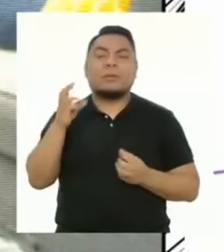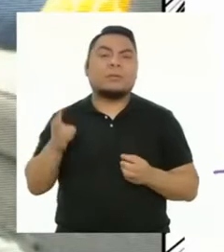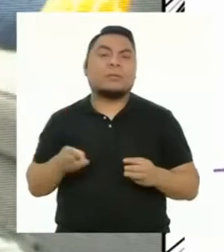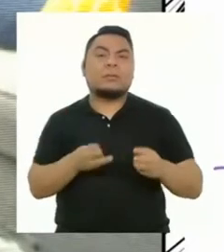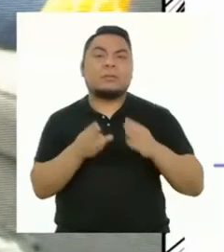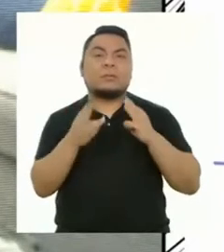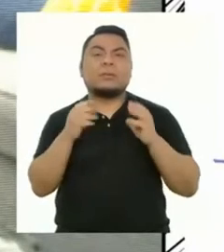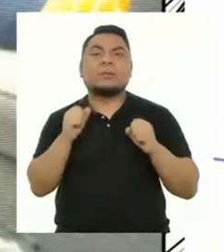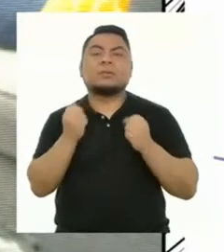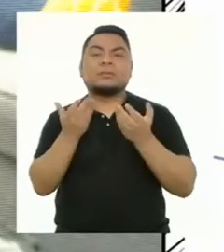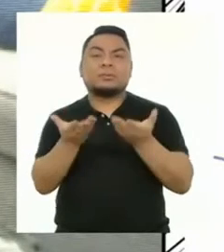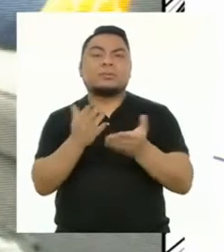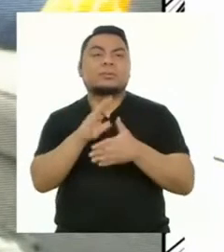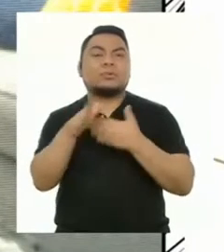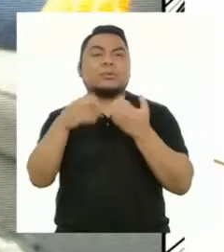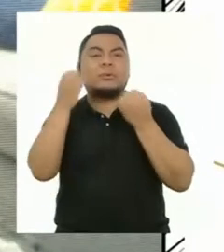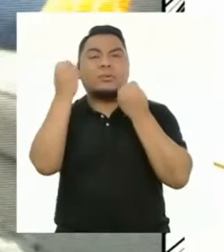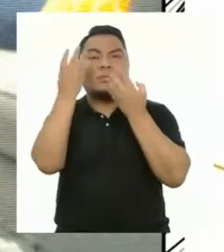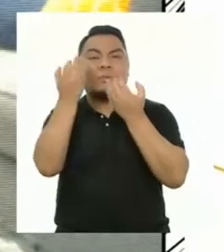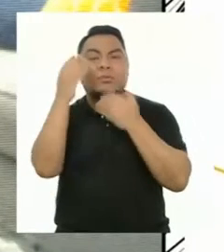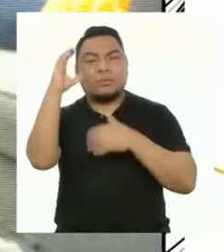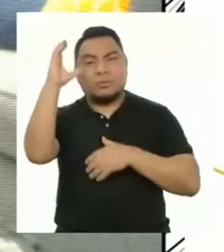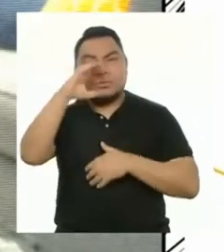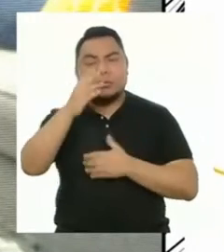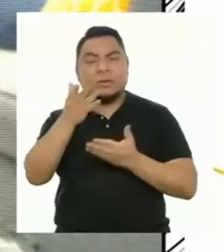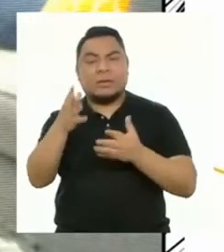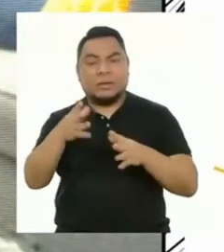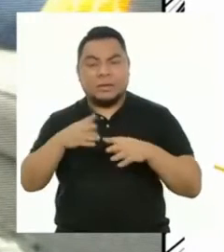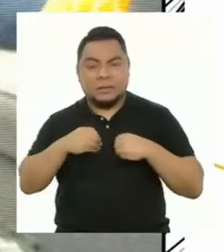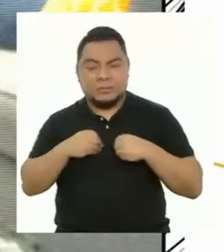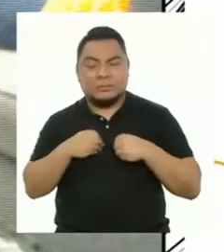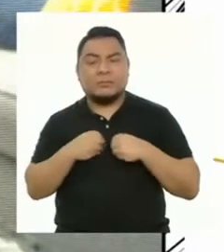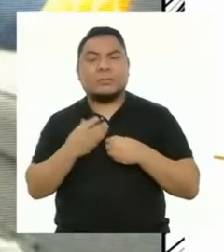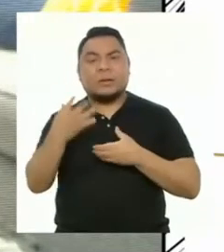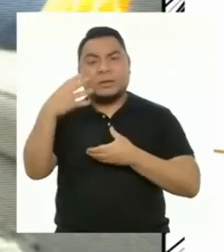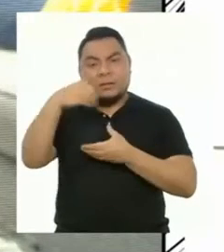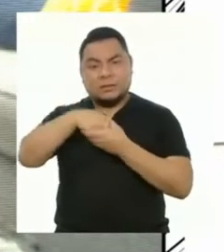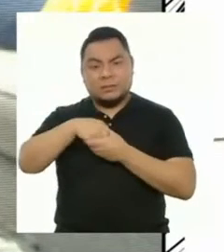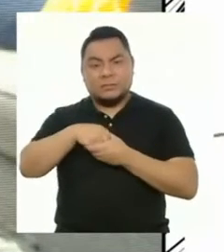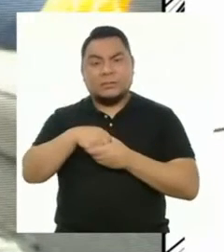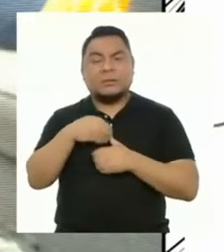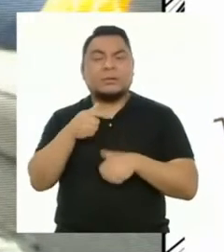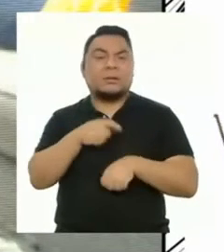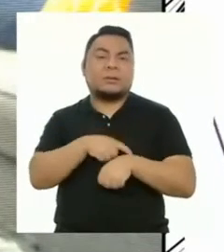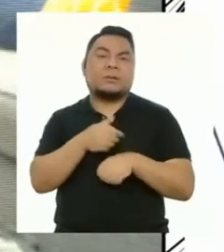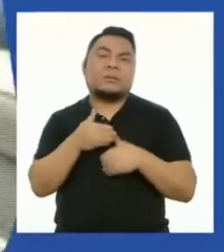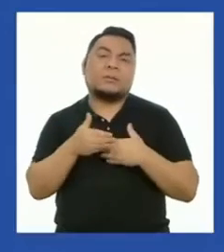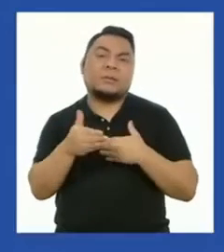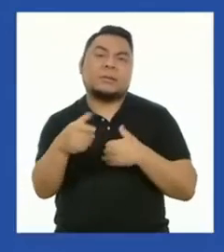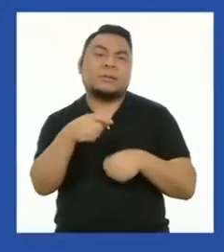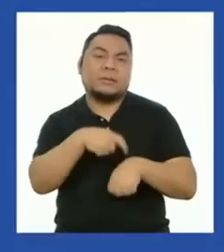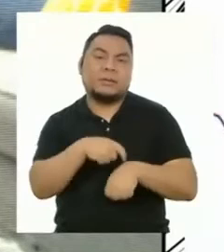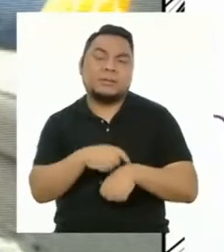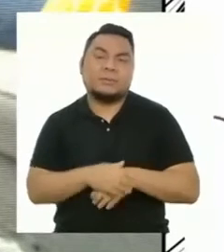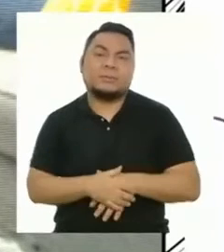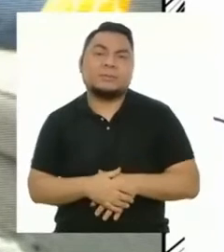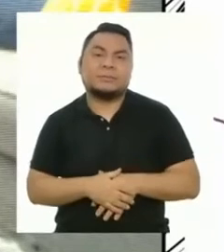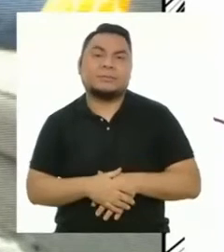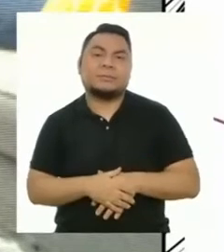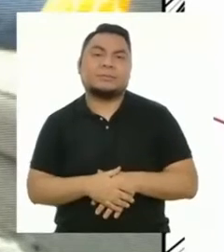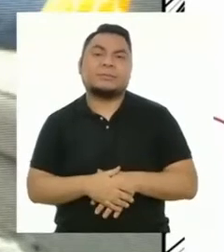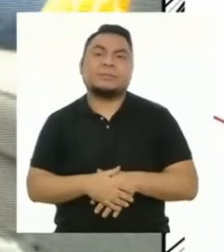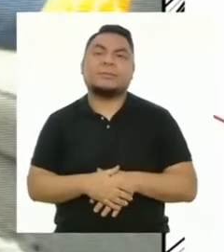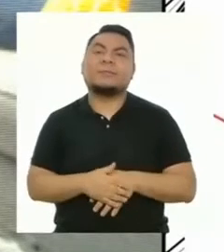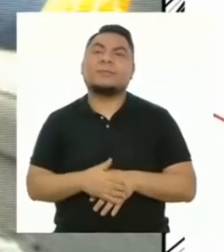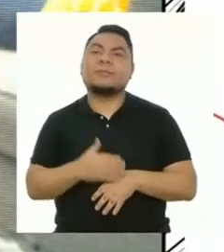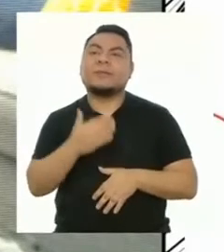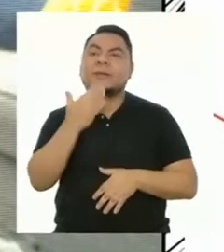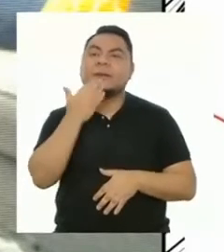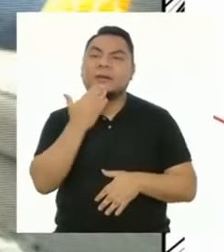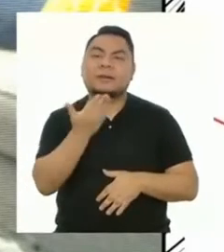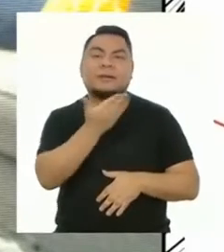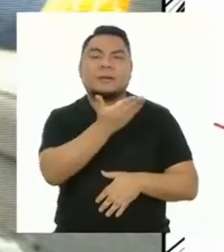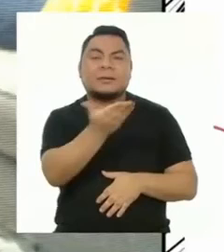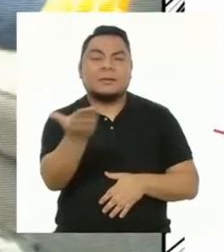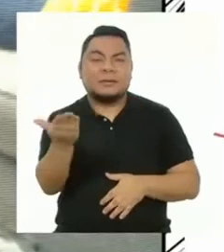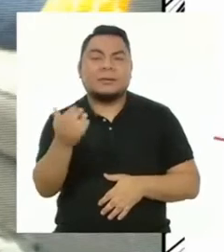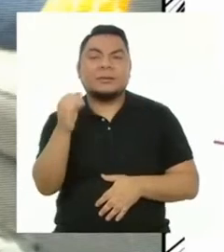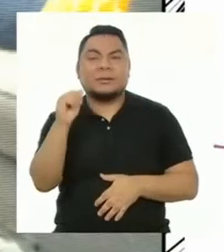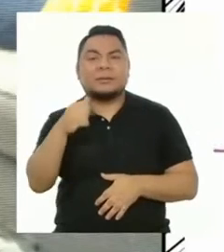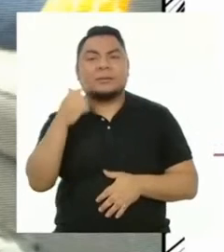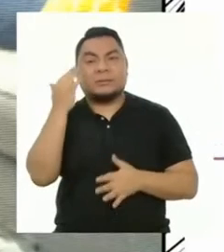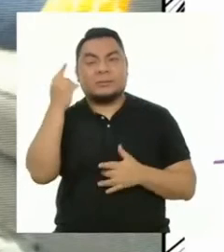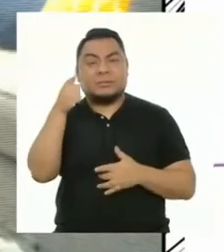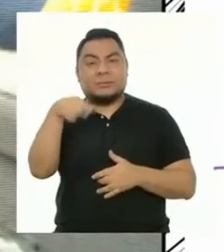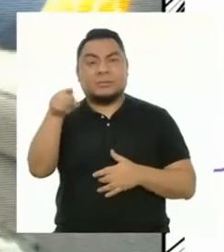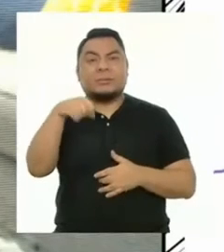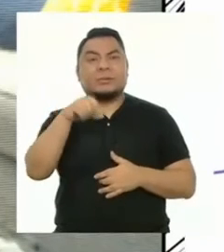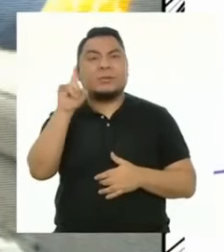manera en que engloba los conocimientos adquiridos en el transcurso de todo este tiempo. Gracias chicas y chicos,